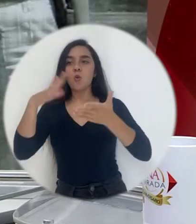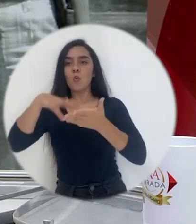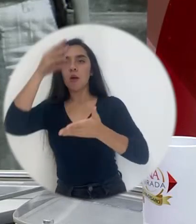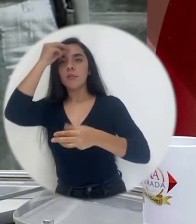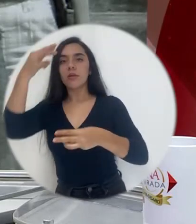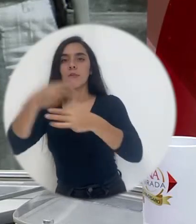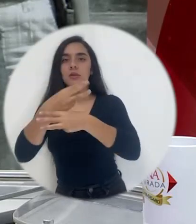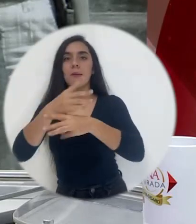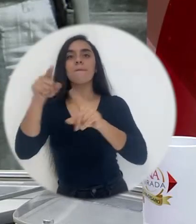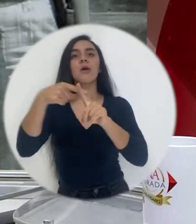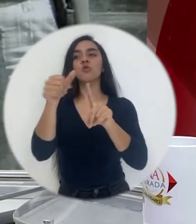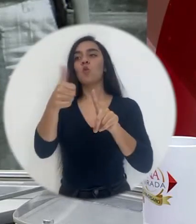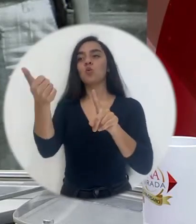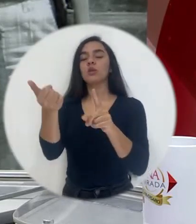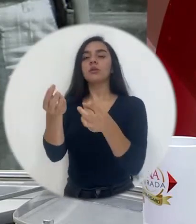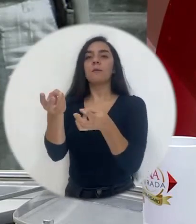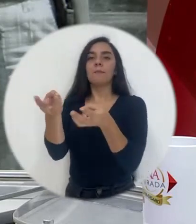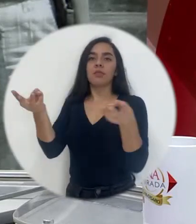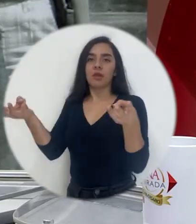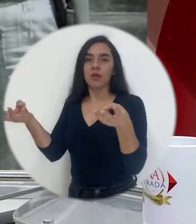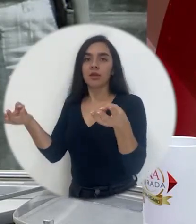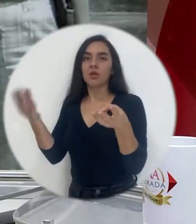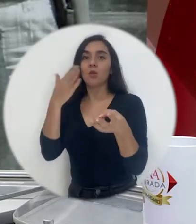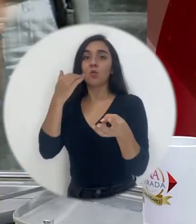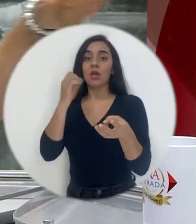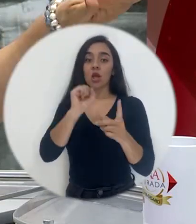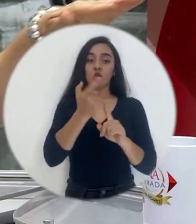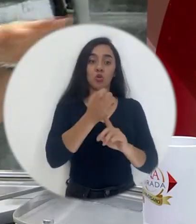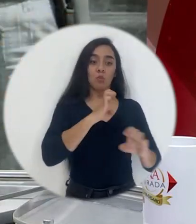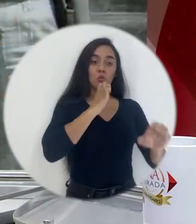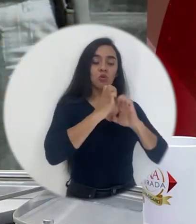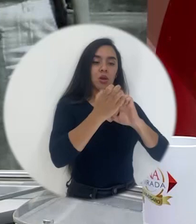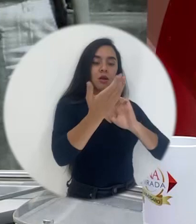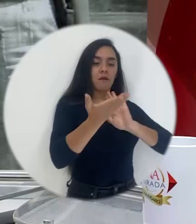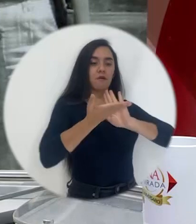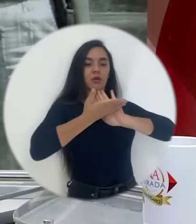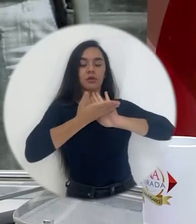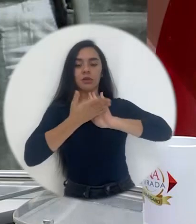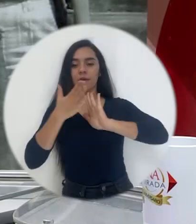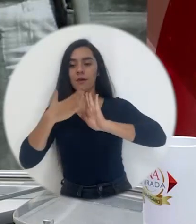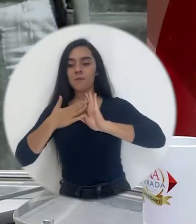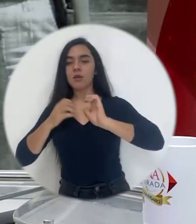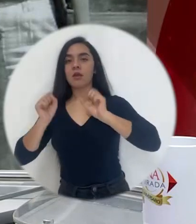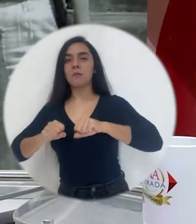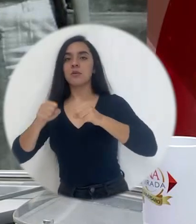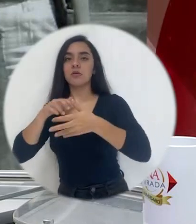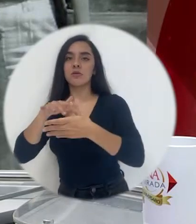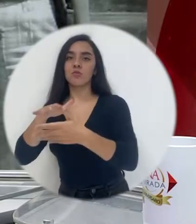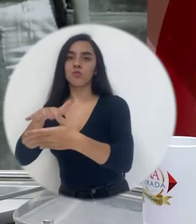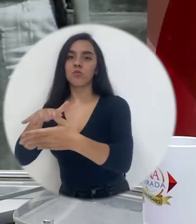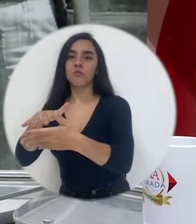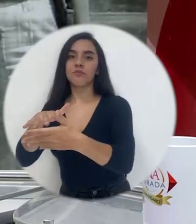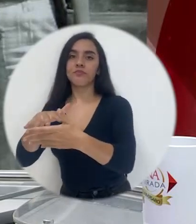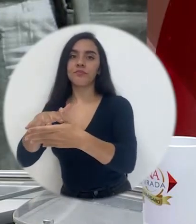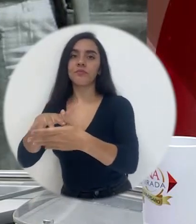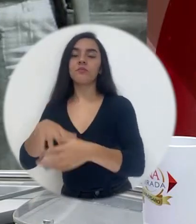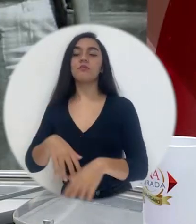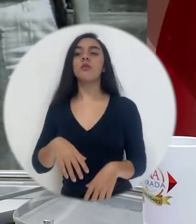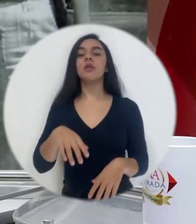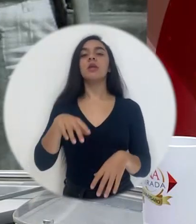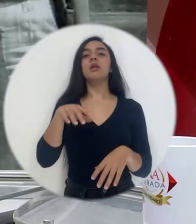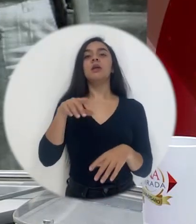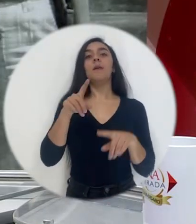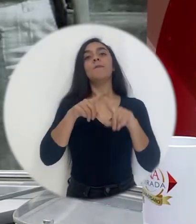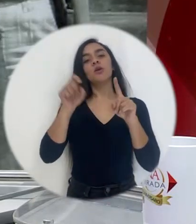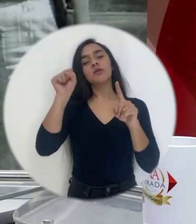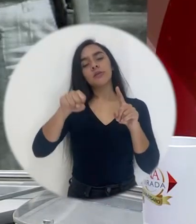entre otras materias porque tiende a tener un efecto importante en todo el rendimiento académico del estudiante pero si